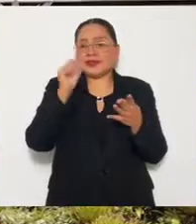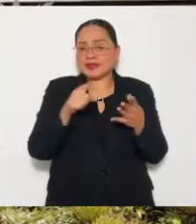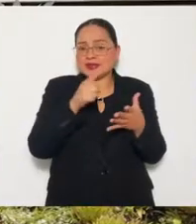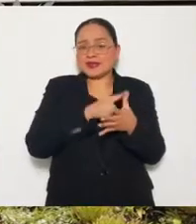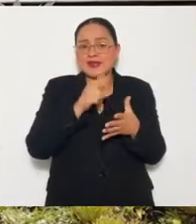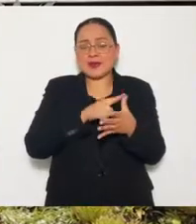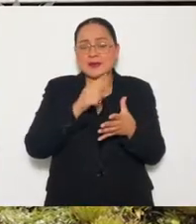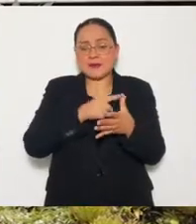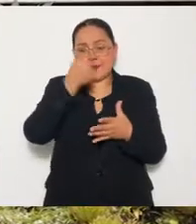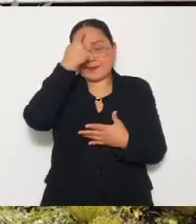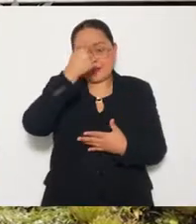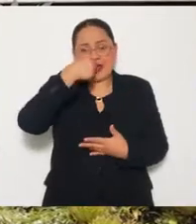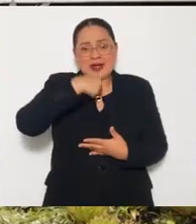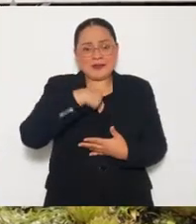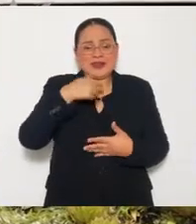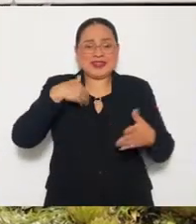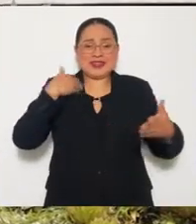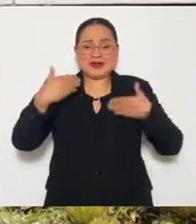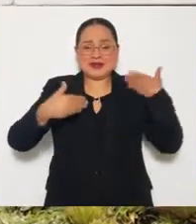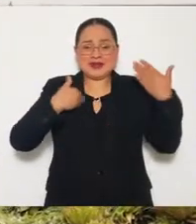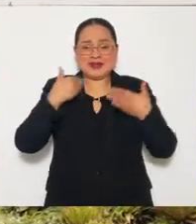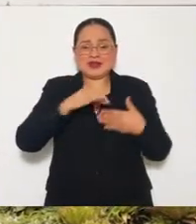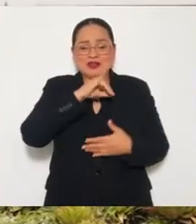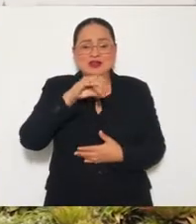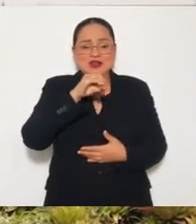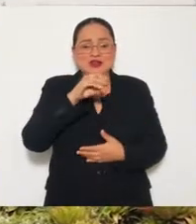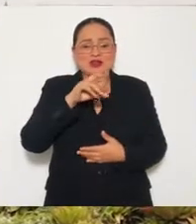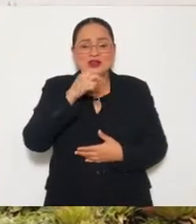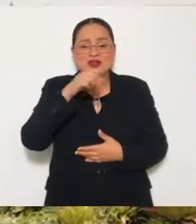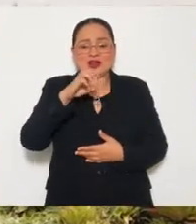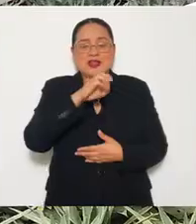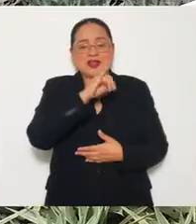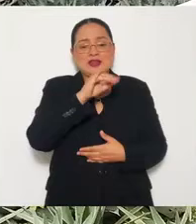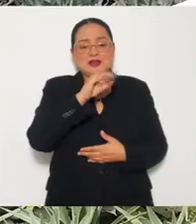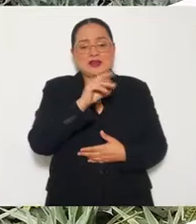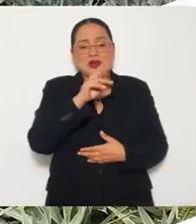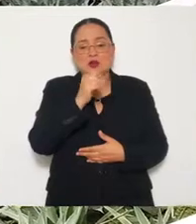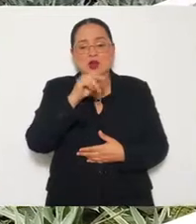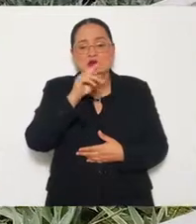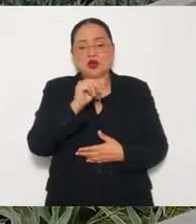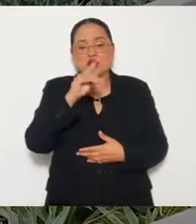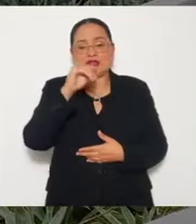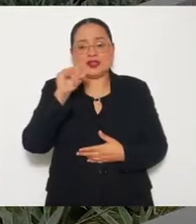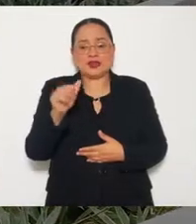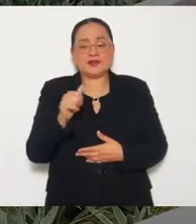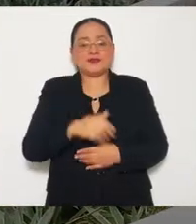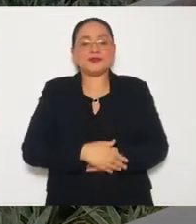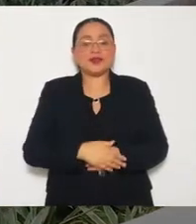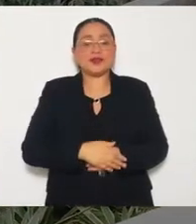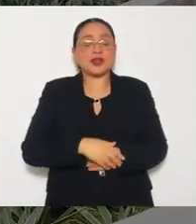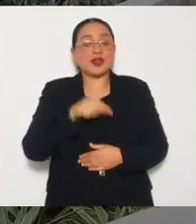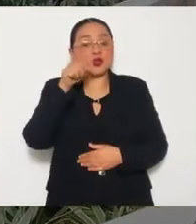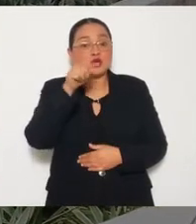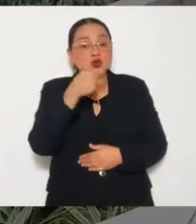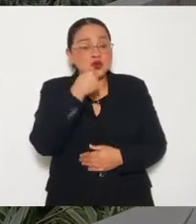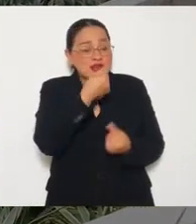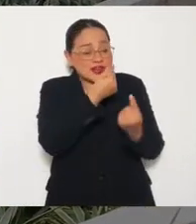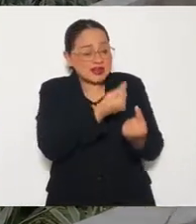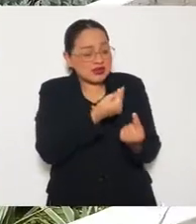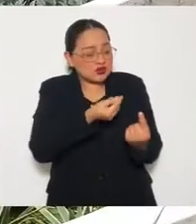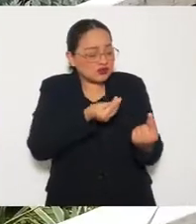Y a mí me divierte Jorge Ibargüengoitia. ¿Qué le dirías a tu yo del pasado?